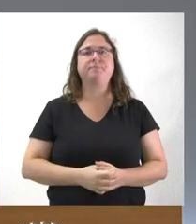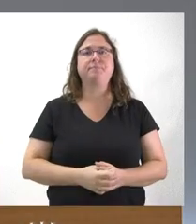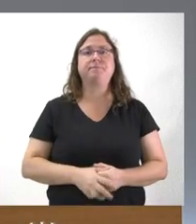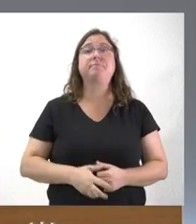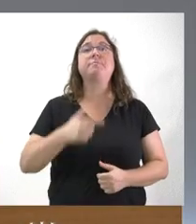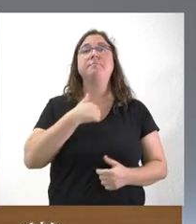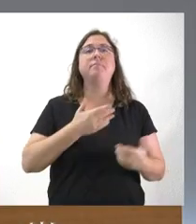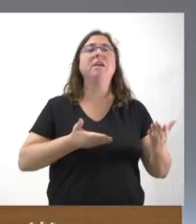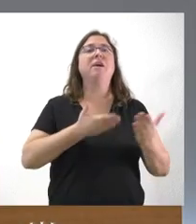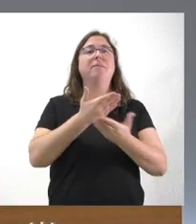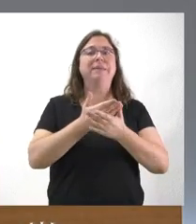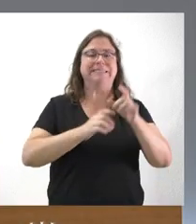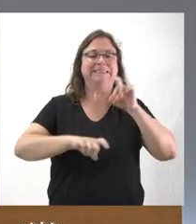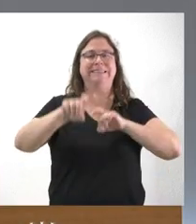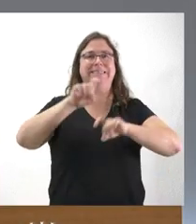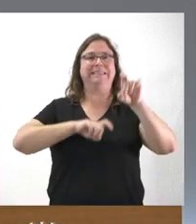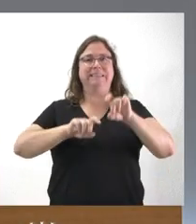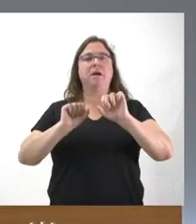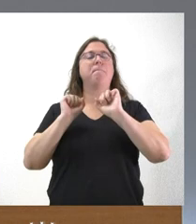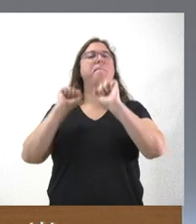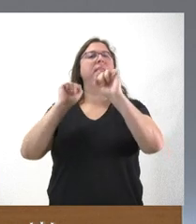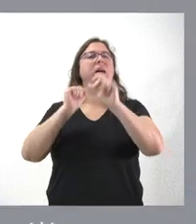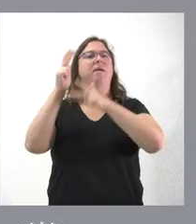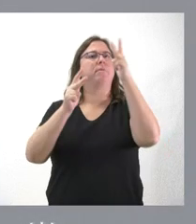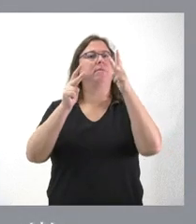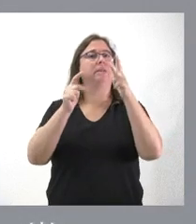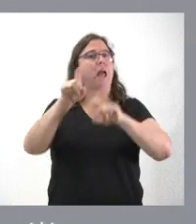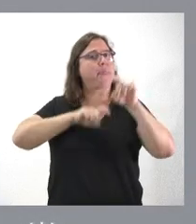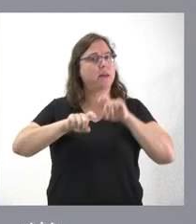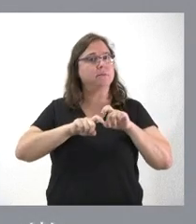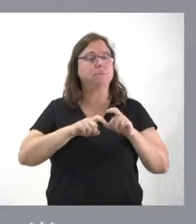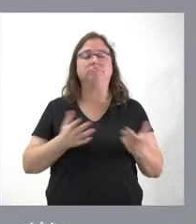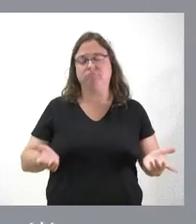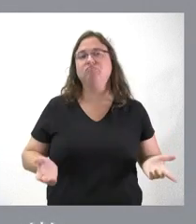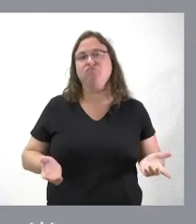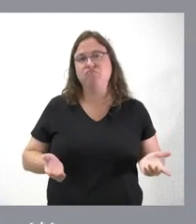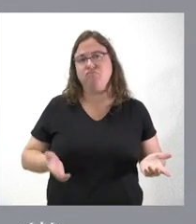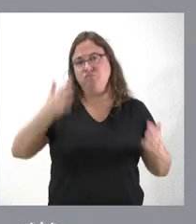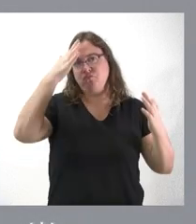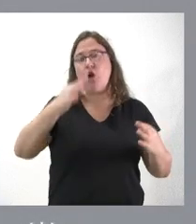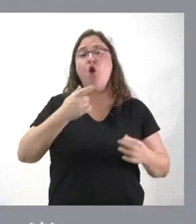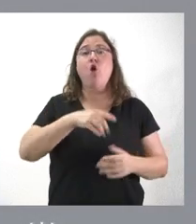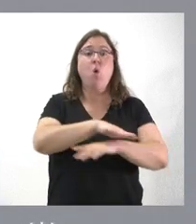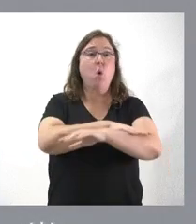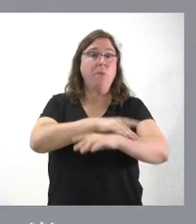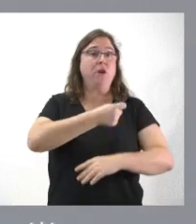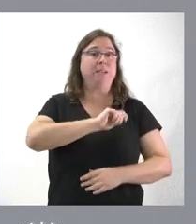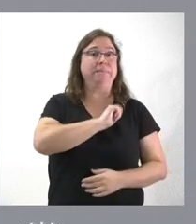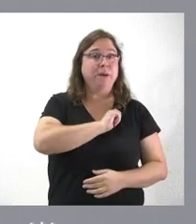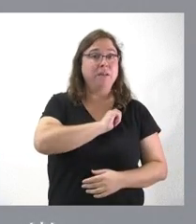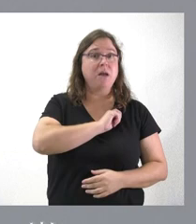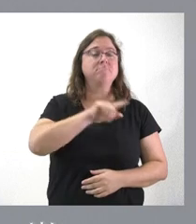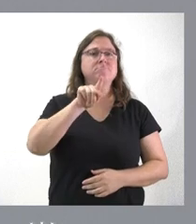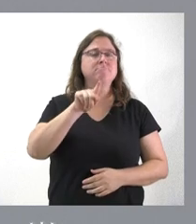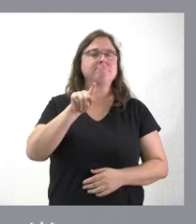pedirían desandar el camino del blindaje? Entiendo. Pues, naturalmente, como el Gobierno de España impidió